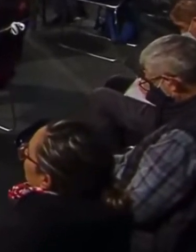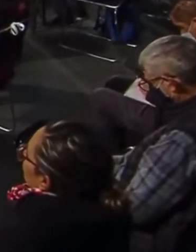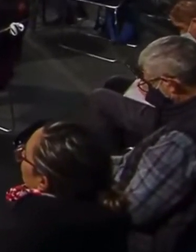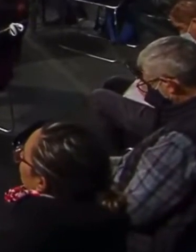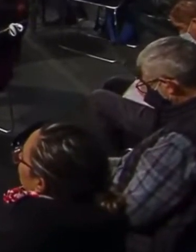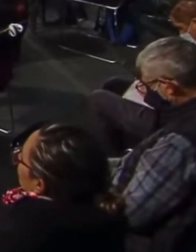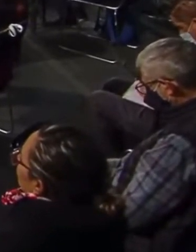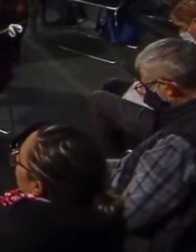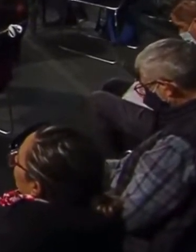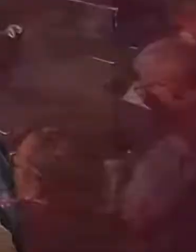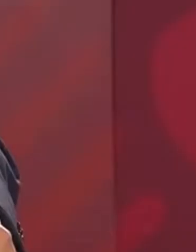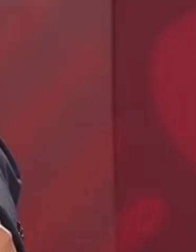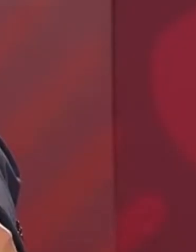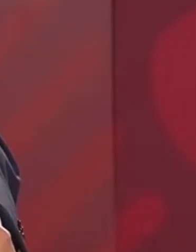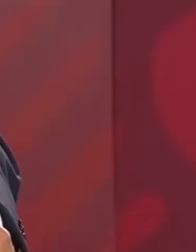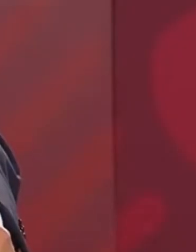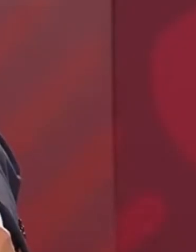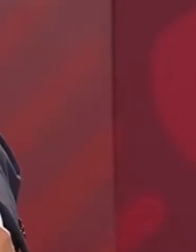expresidentes?